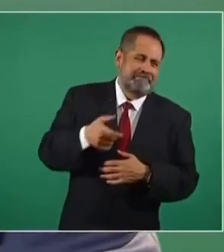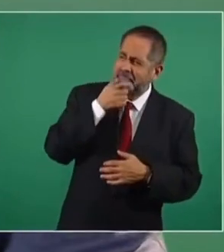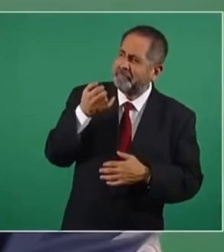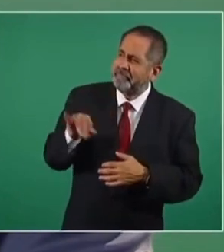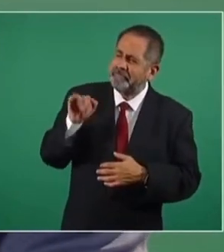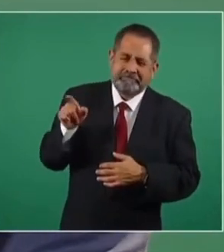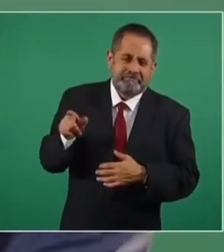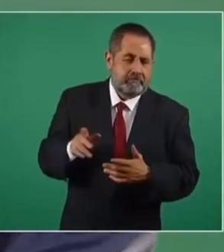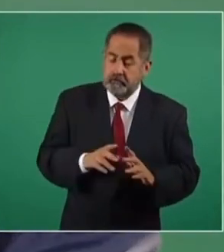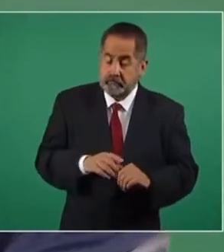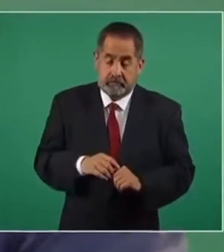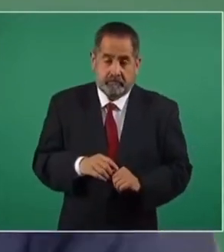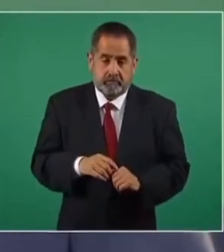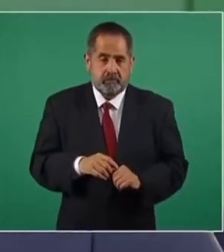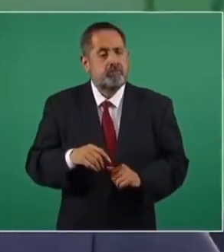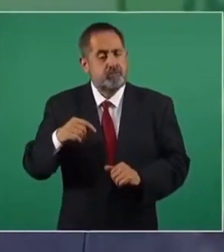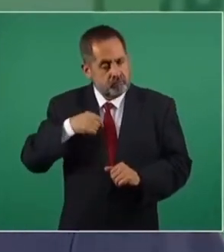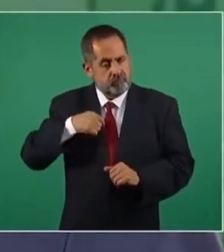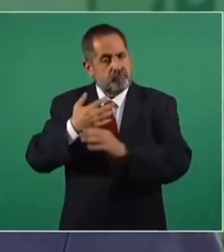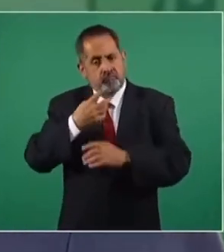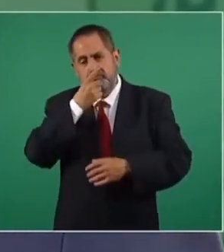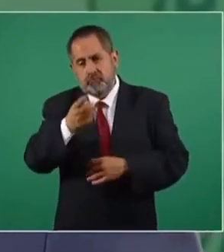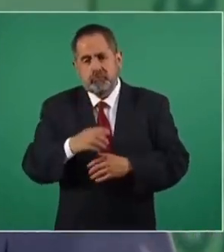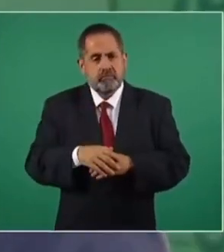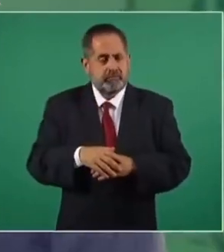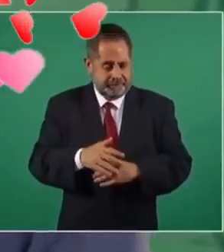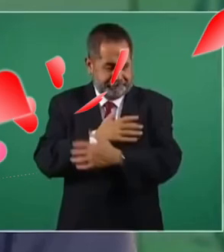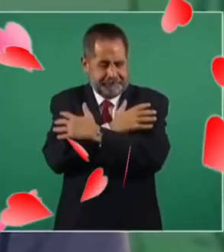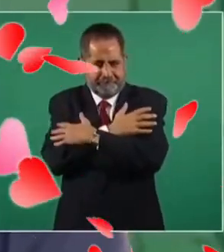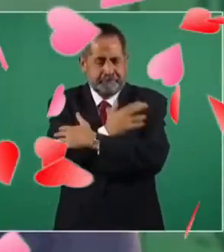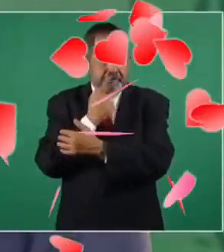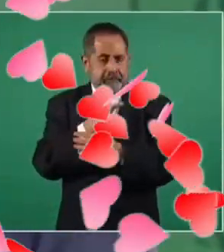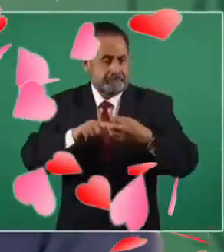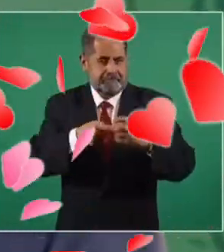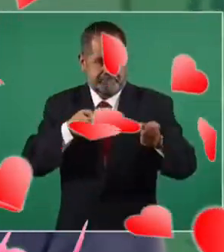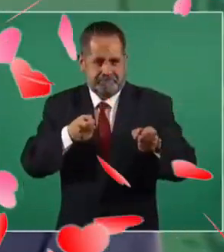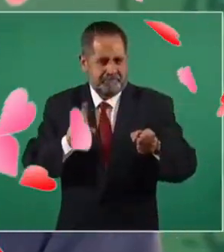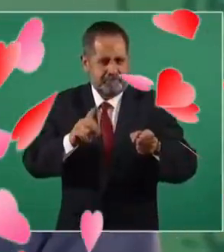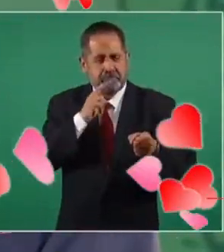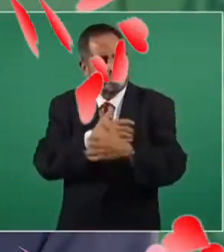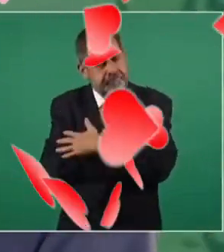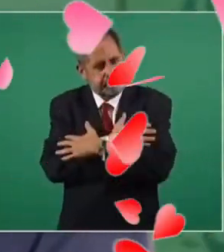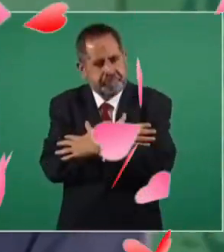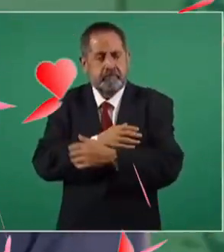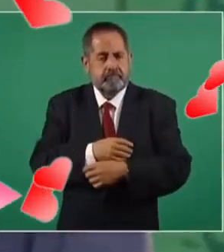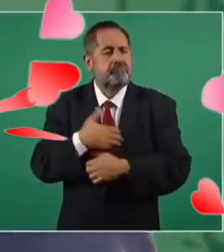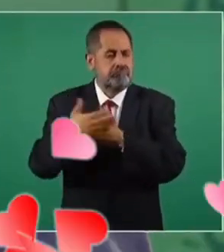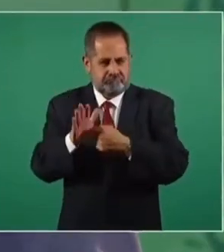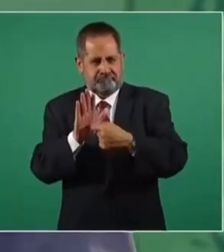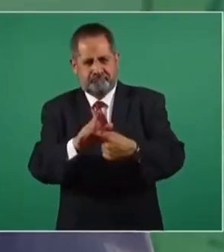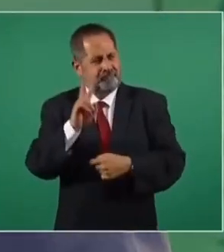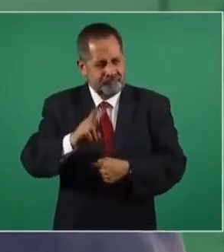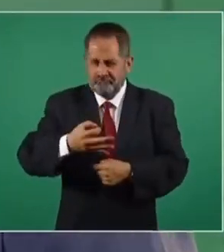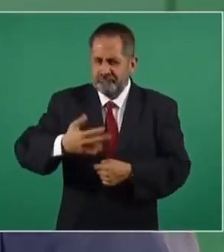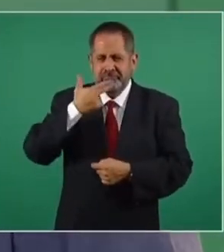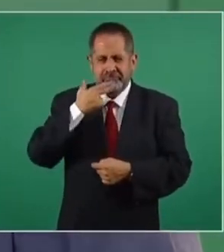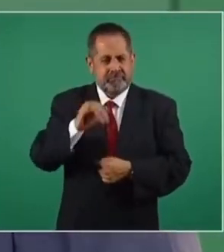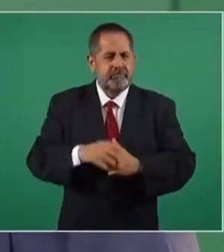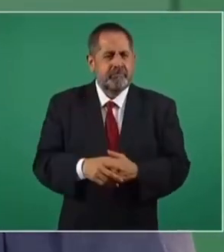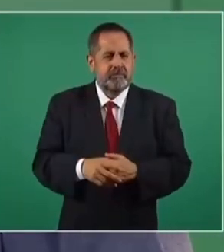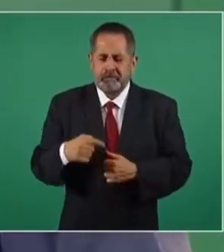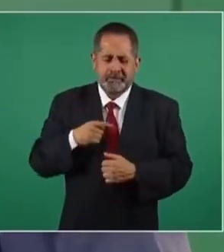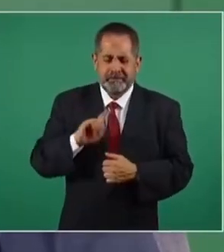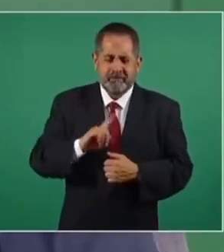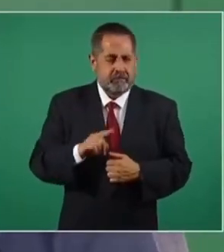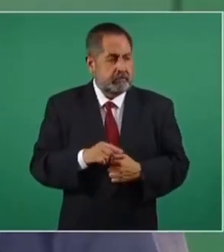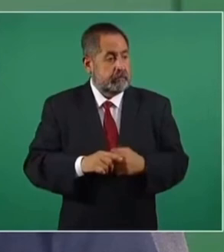de que he dicho que abrazos no balazos. Y vamos a demostrar que funciona. No soy yo